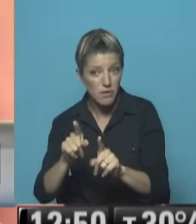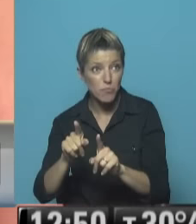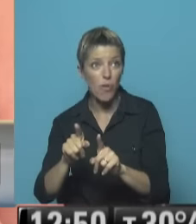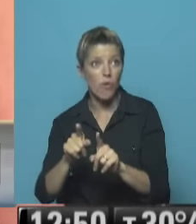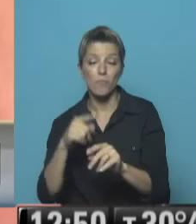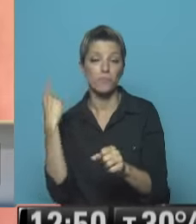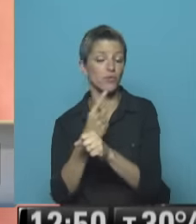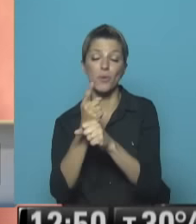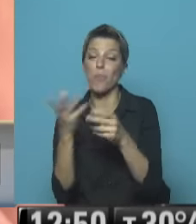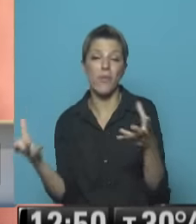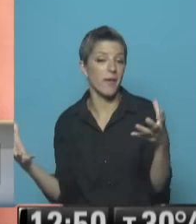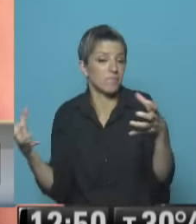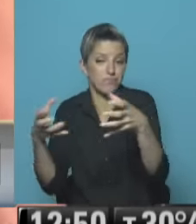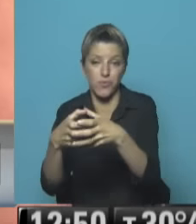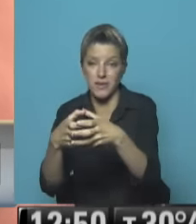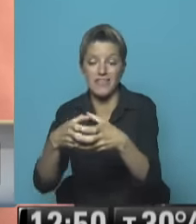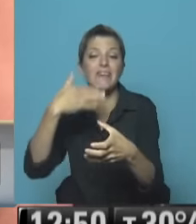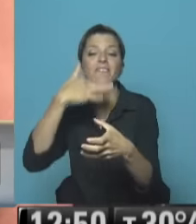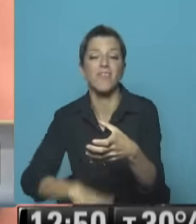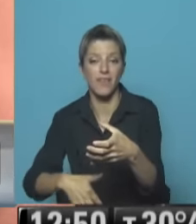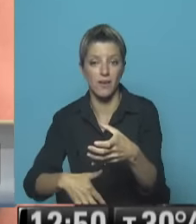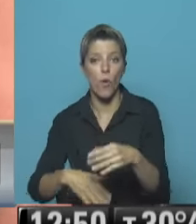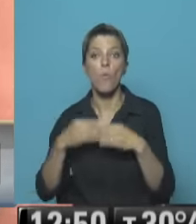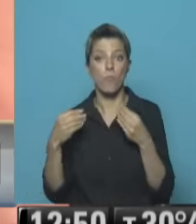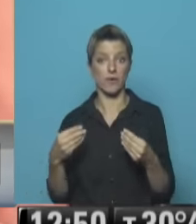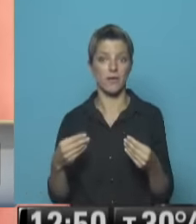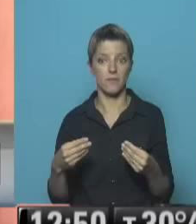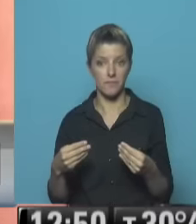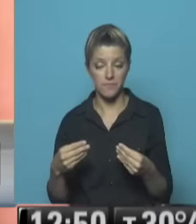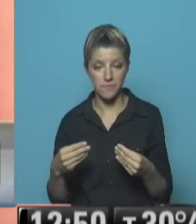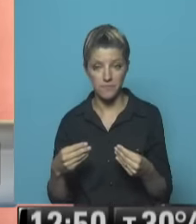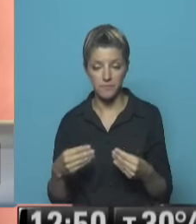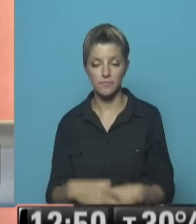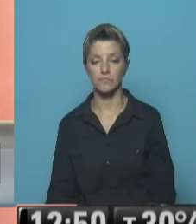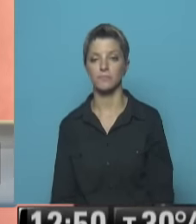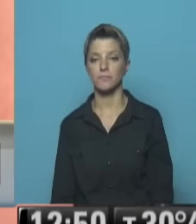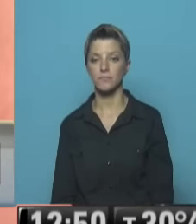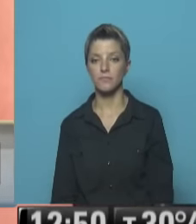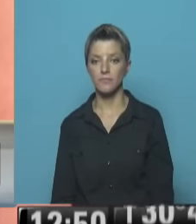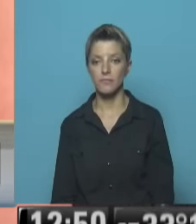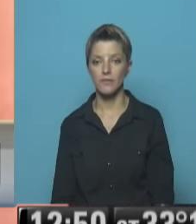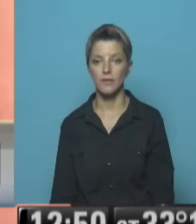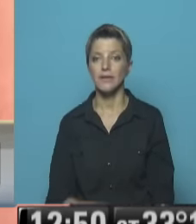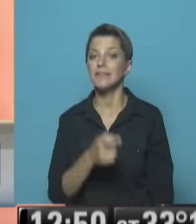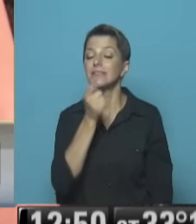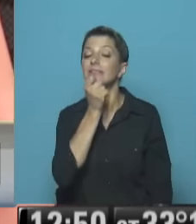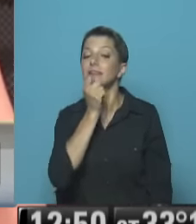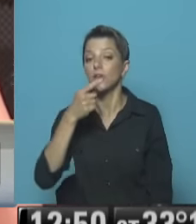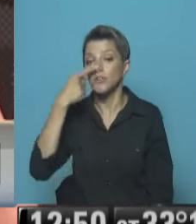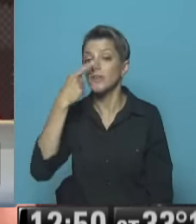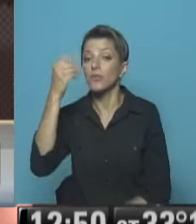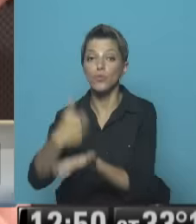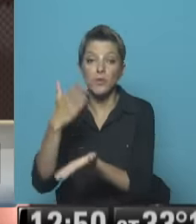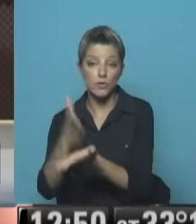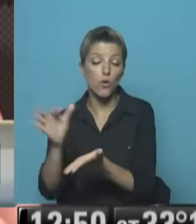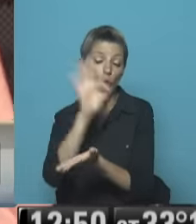unión Un entendimiento Porque se trata justamente De que si Se tocan o no Los intereses De un sector